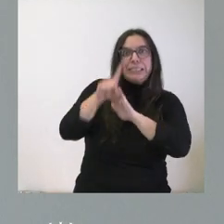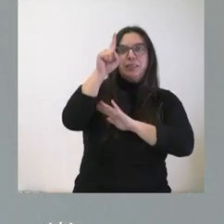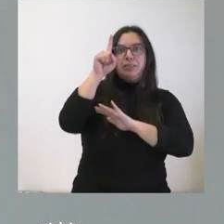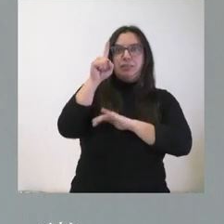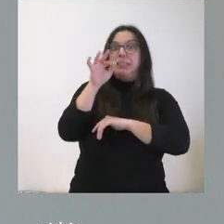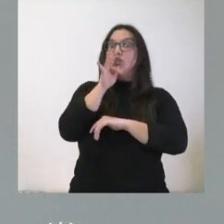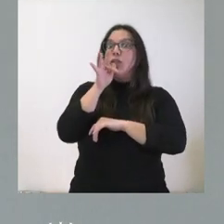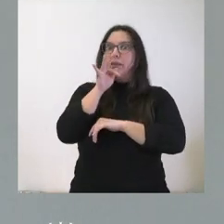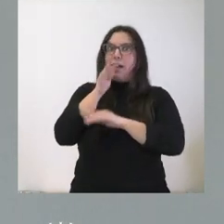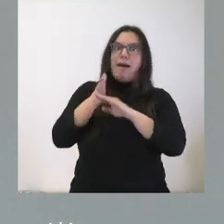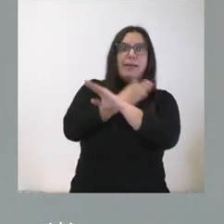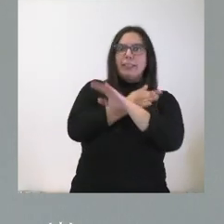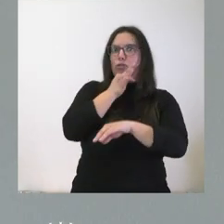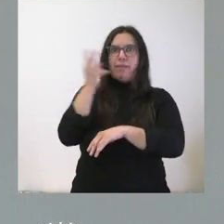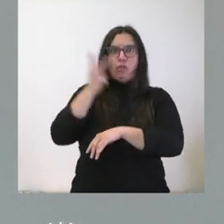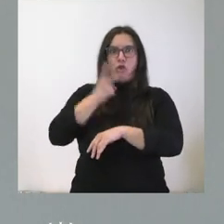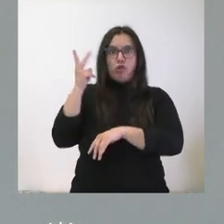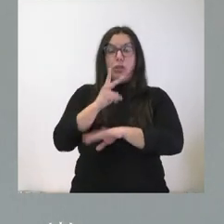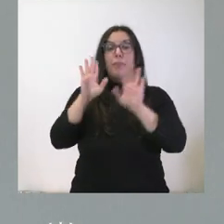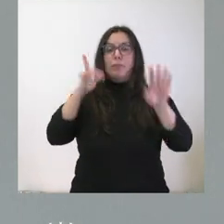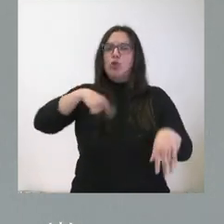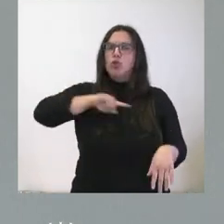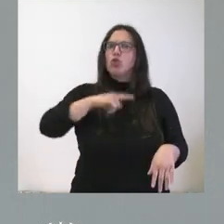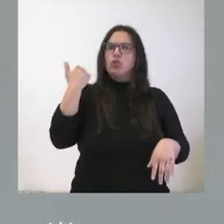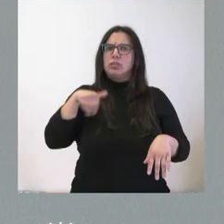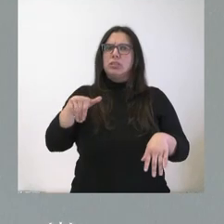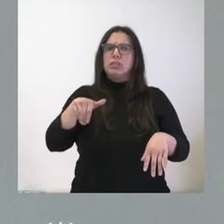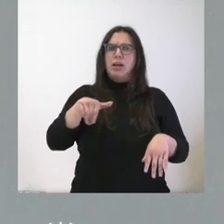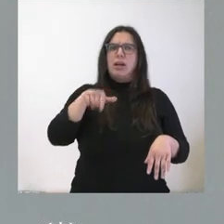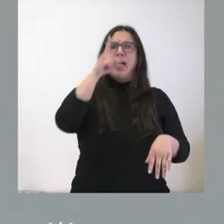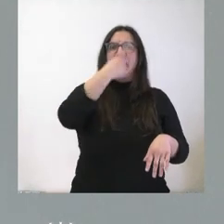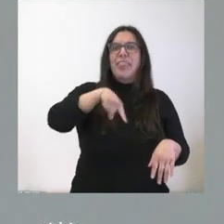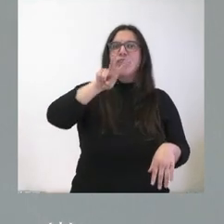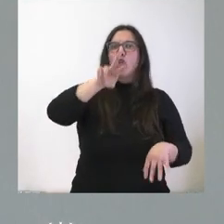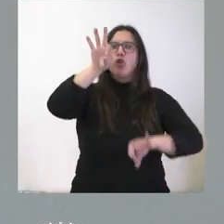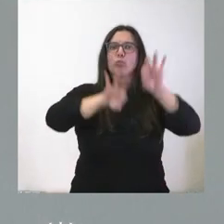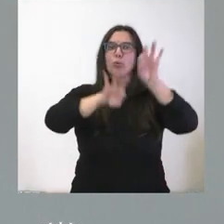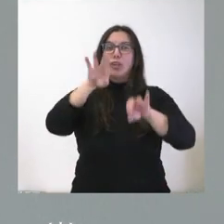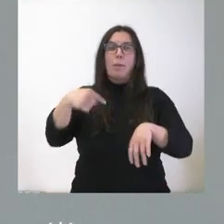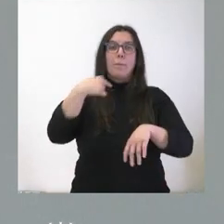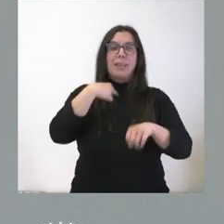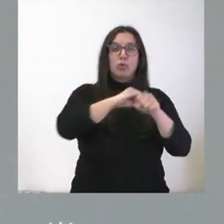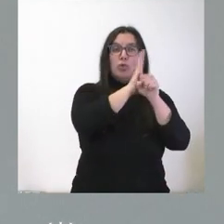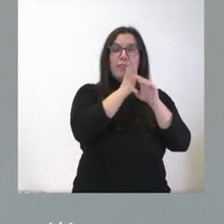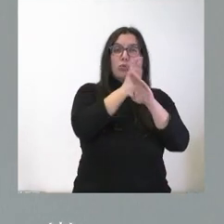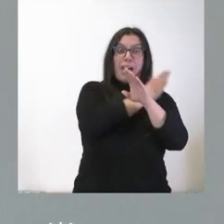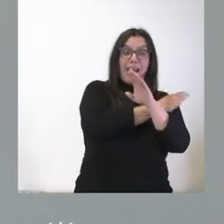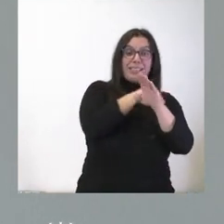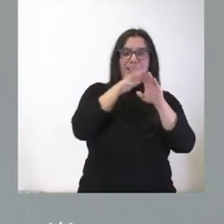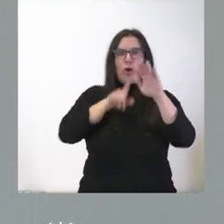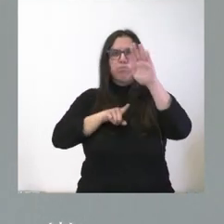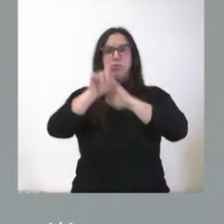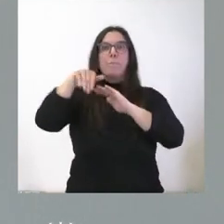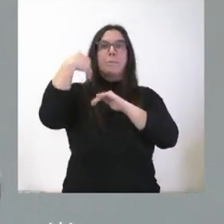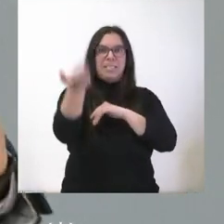no han recuperado el nivel previo. Nosotros estamos ya recuperando el 102% de todo lo que perdimos con la pandemia en términos de PIB.